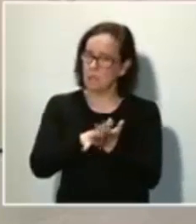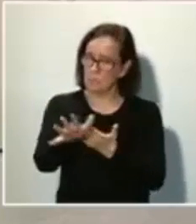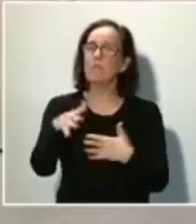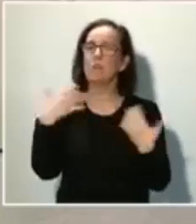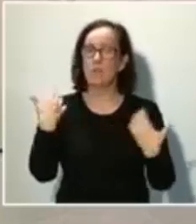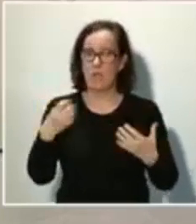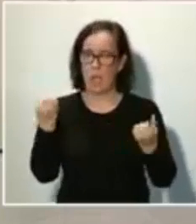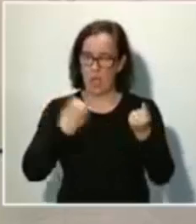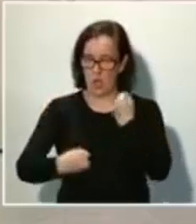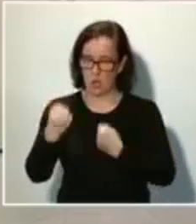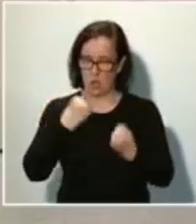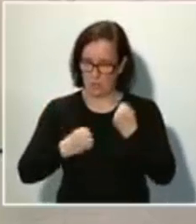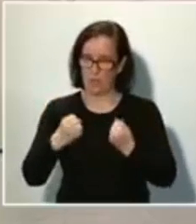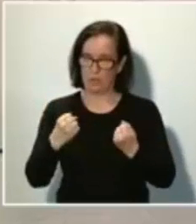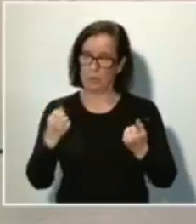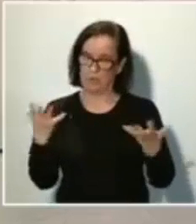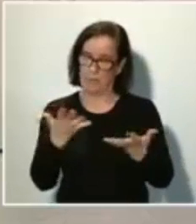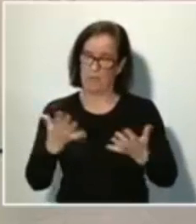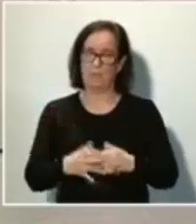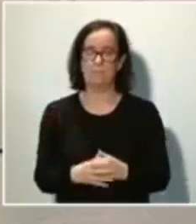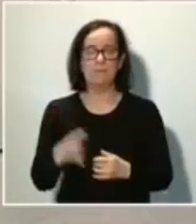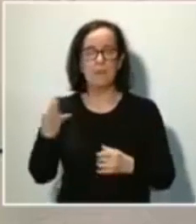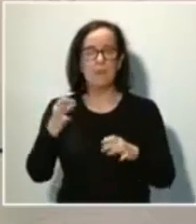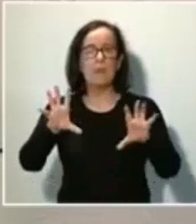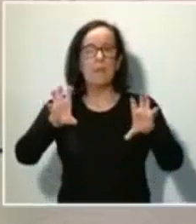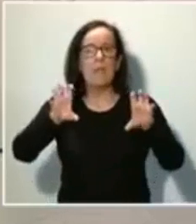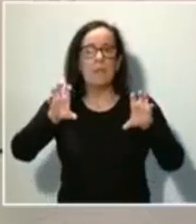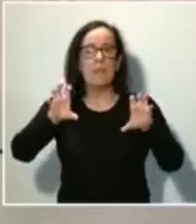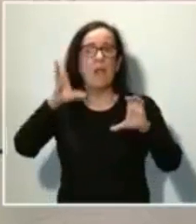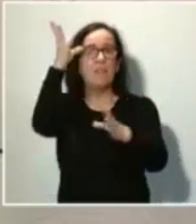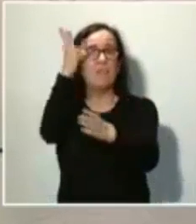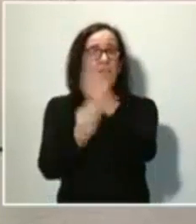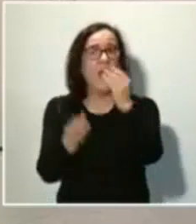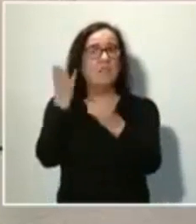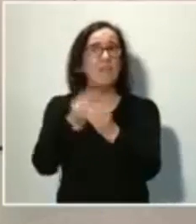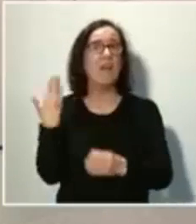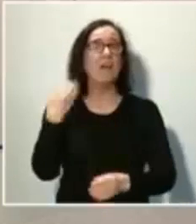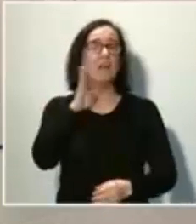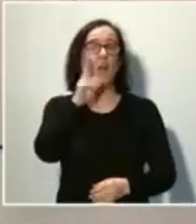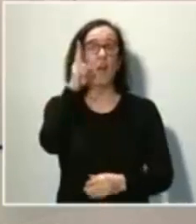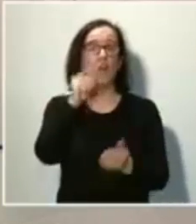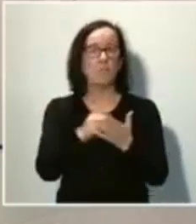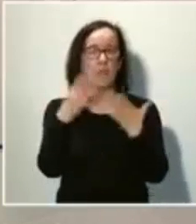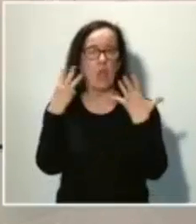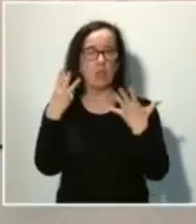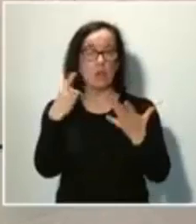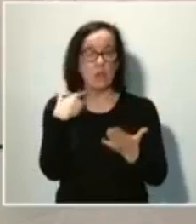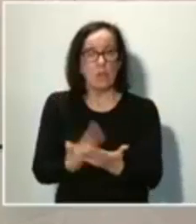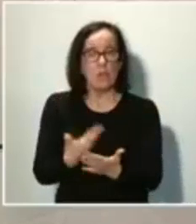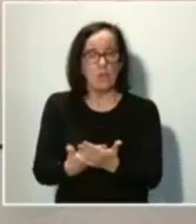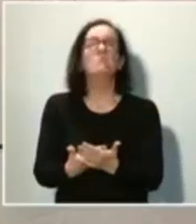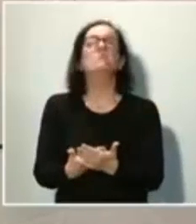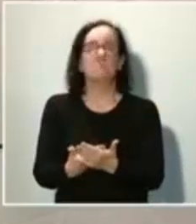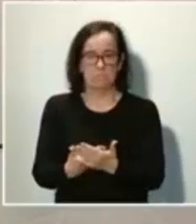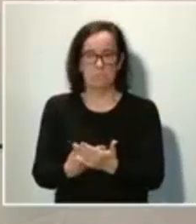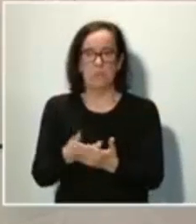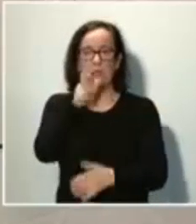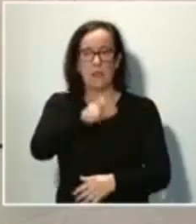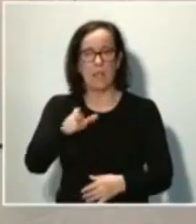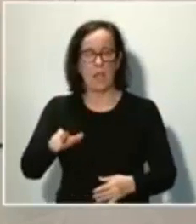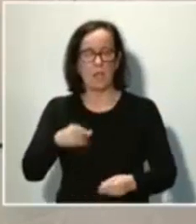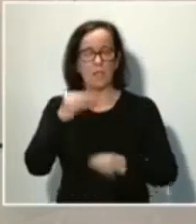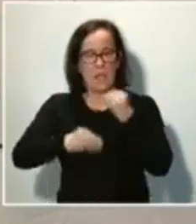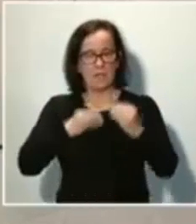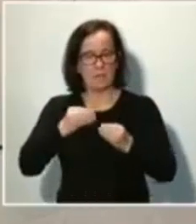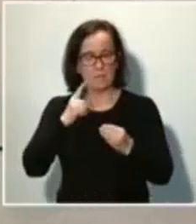emergencia. Hay que aprender de los errores de 2008 y garantizar que esta vez sí la gente afronta esta crisis